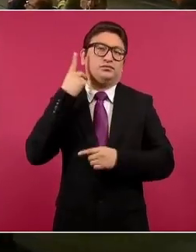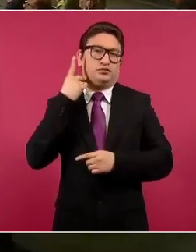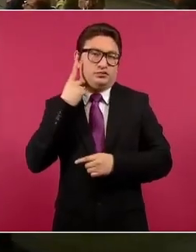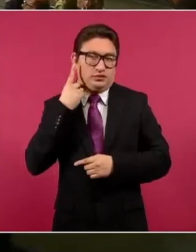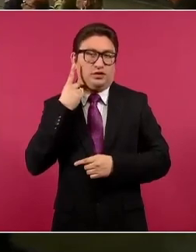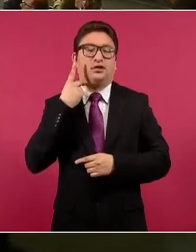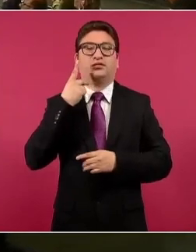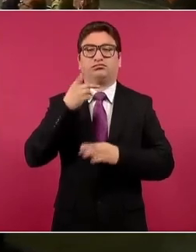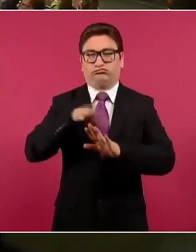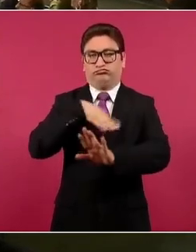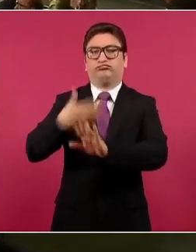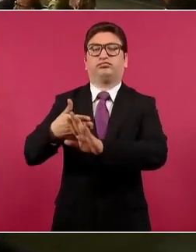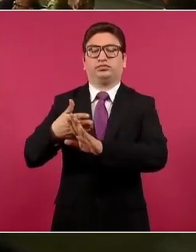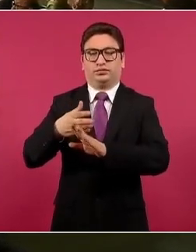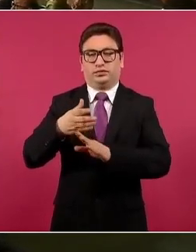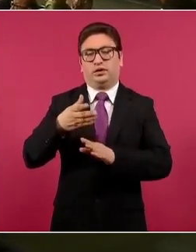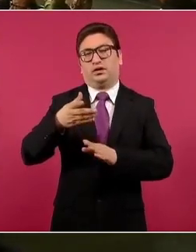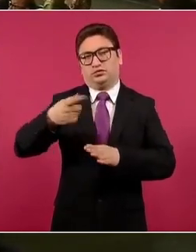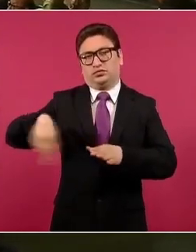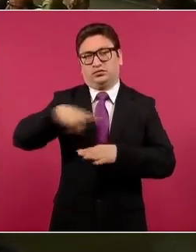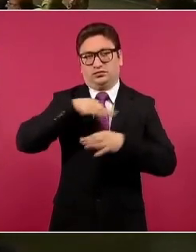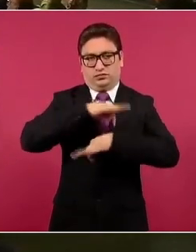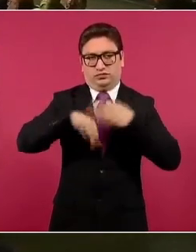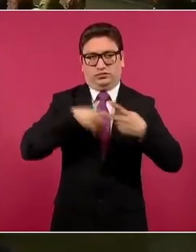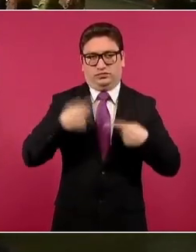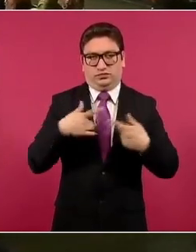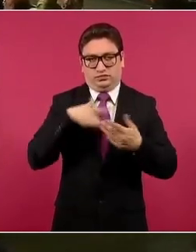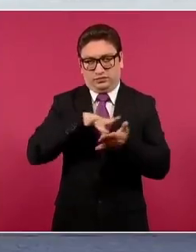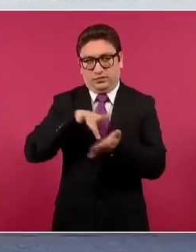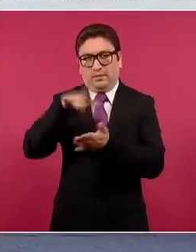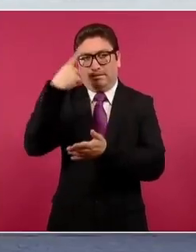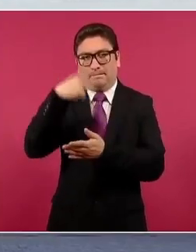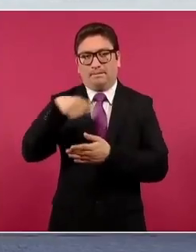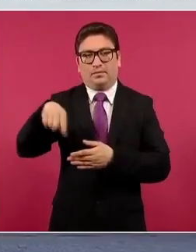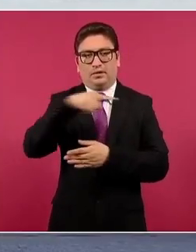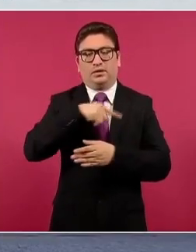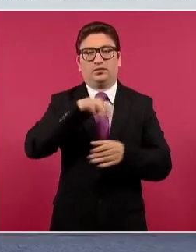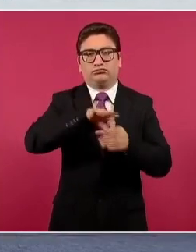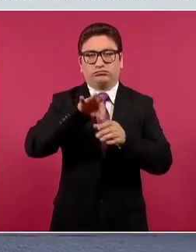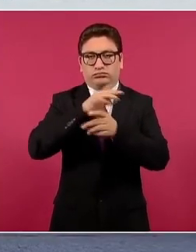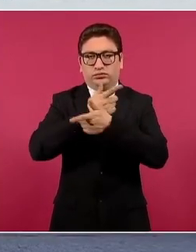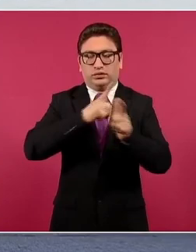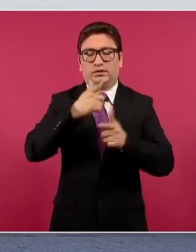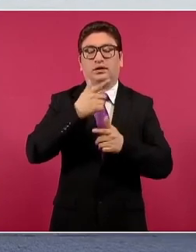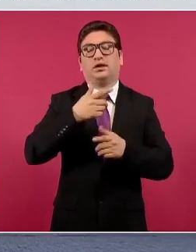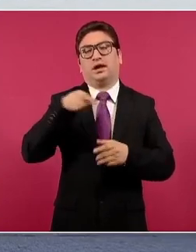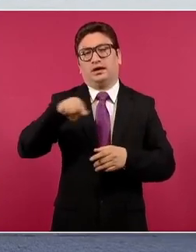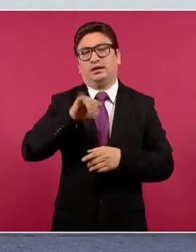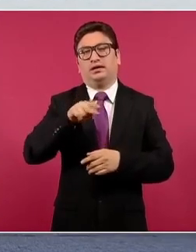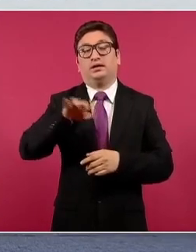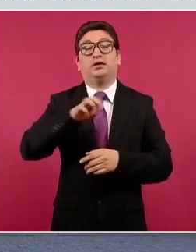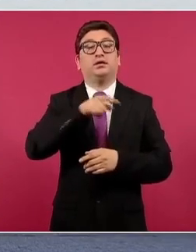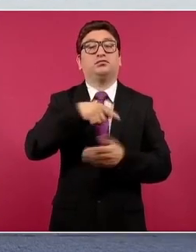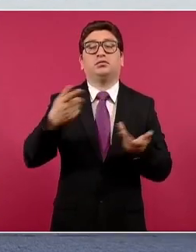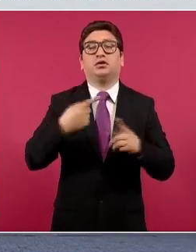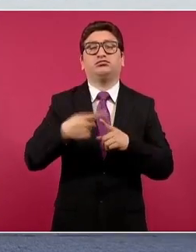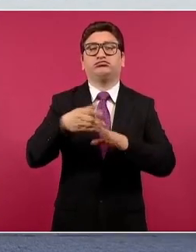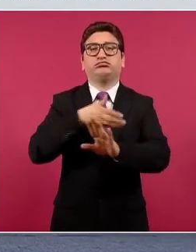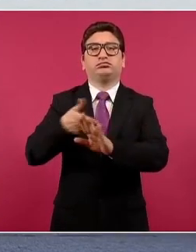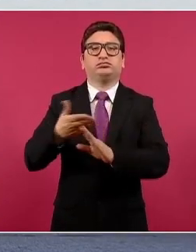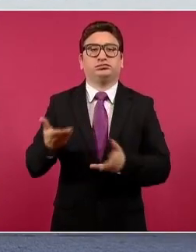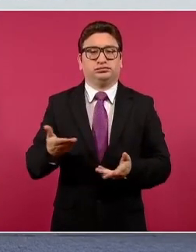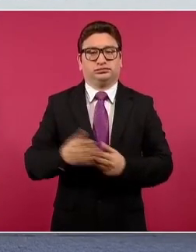personas que apoyábamos la reforma electoral para que se fortaleciera la democracia en el país? Pues no lo sabemos, pero